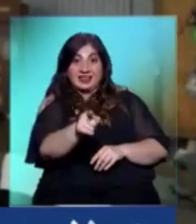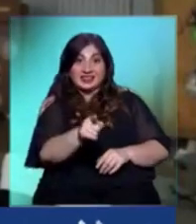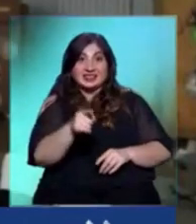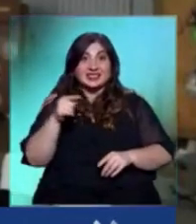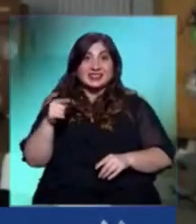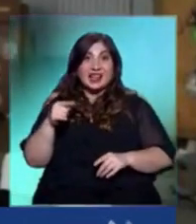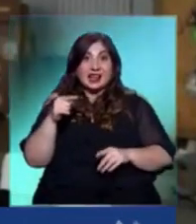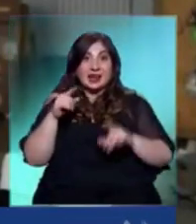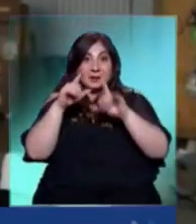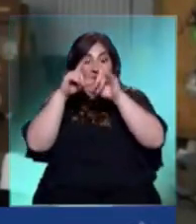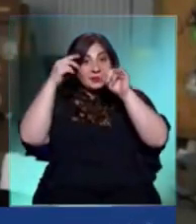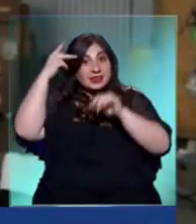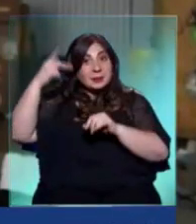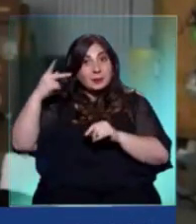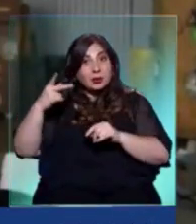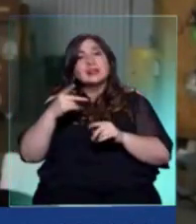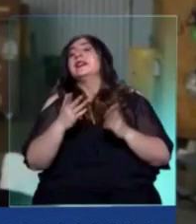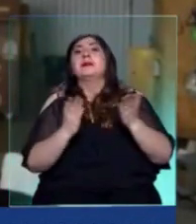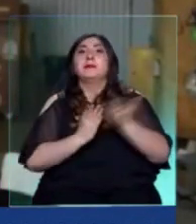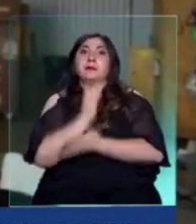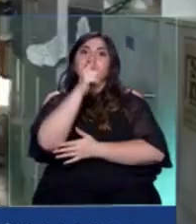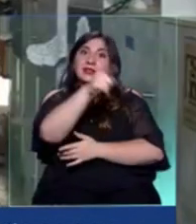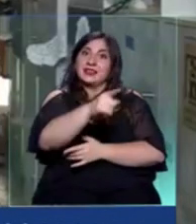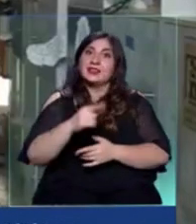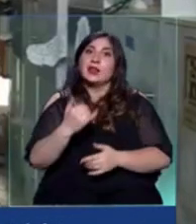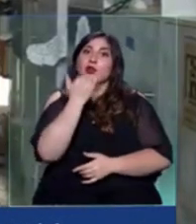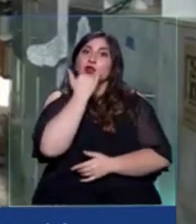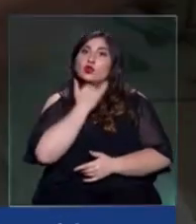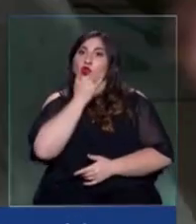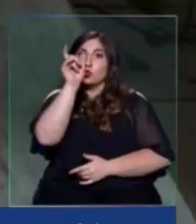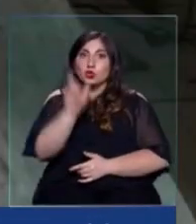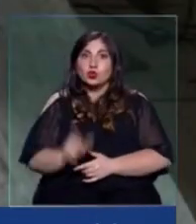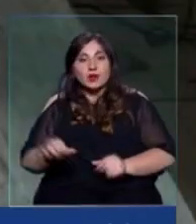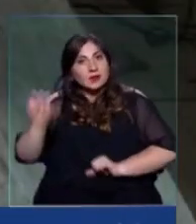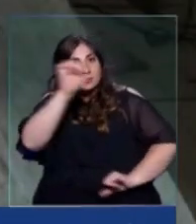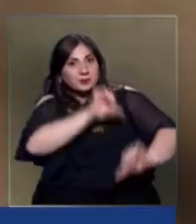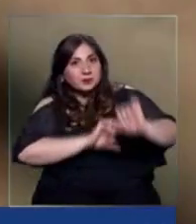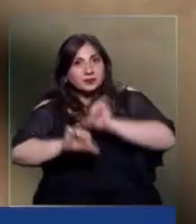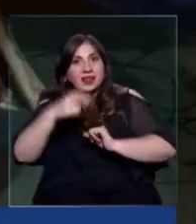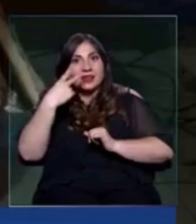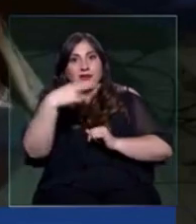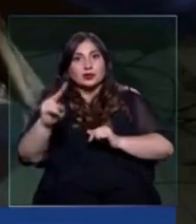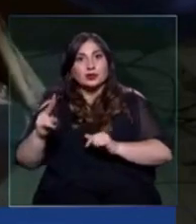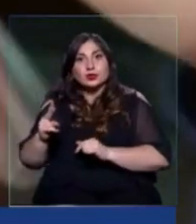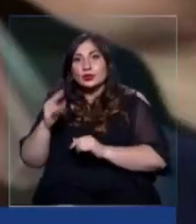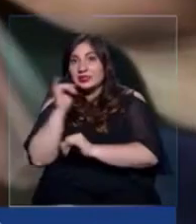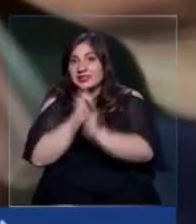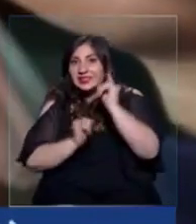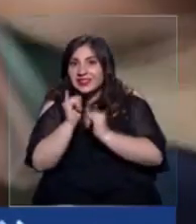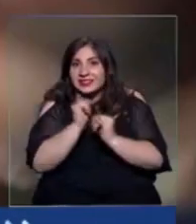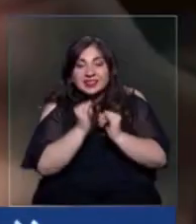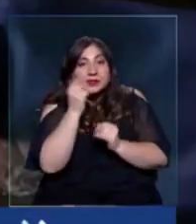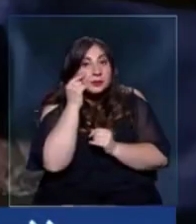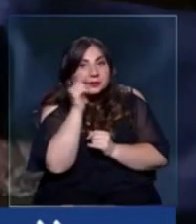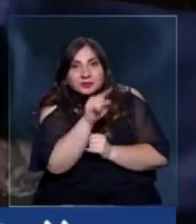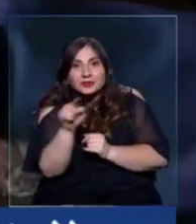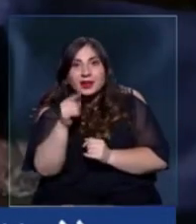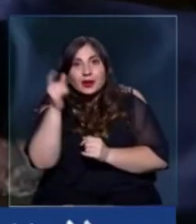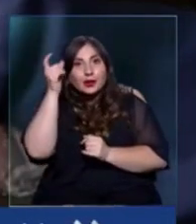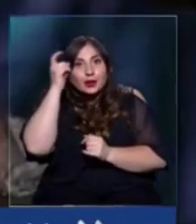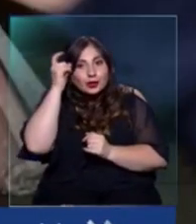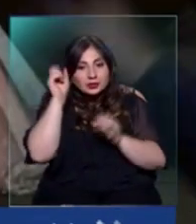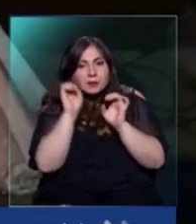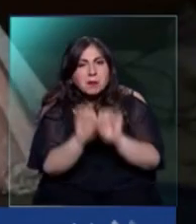esa premisa es como surgieron ellos, youtubers científicos, que a través de sus canales intentan entregar conocimientos